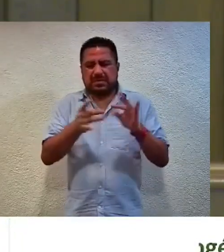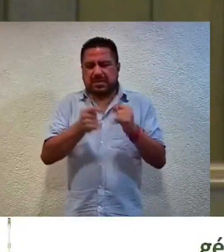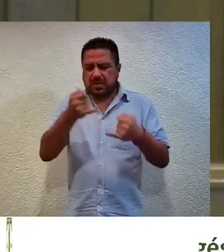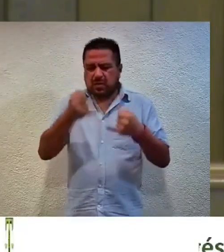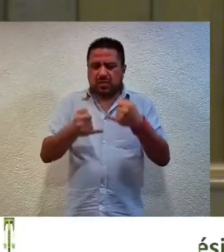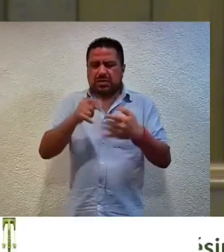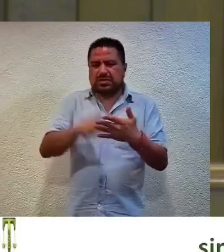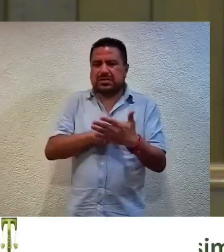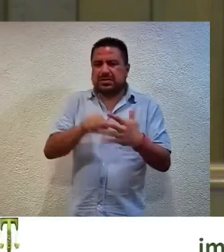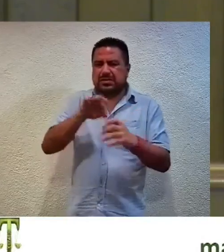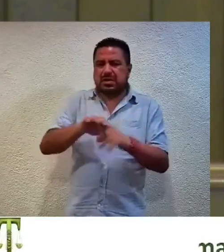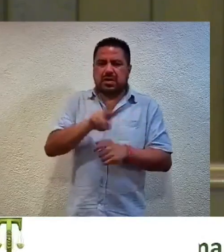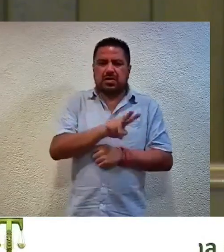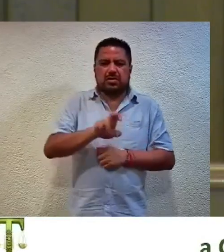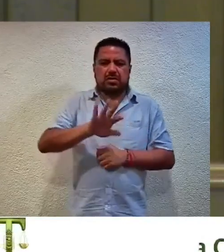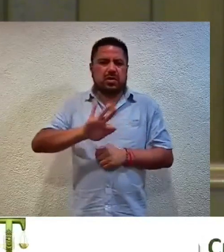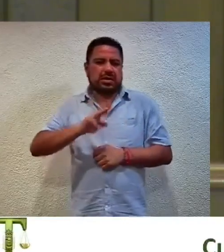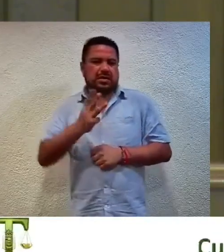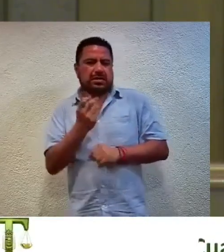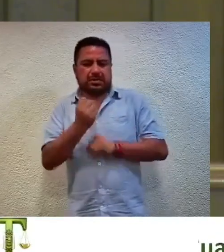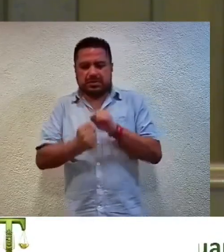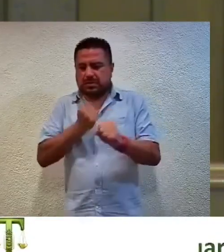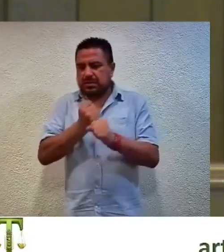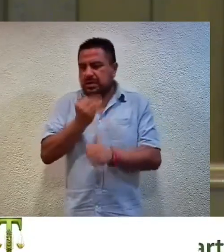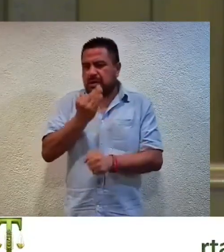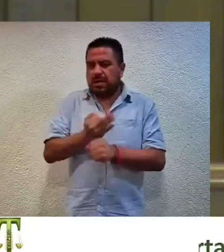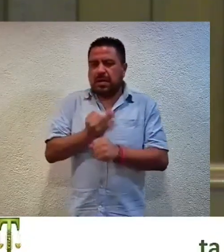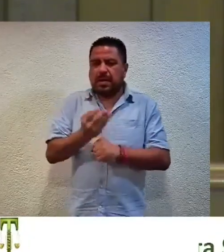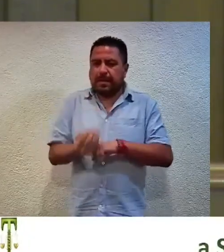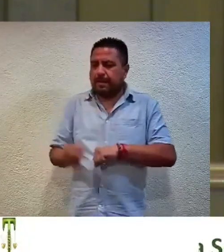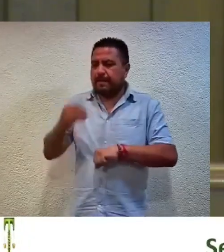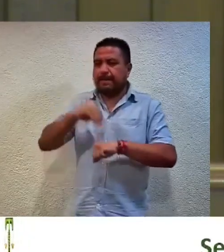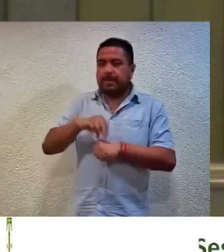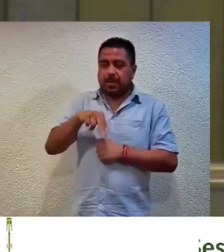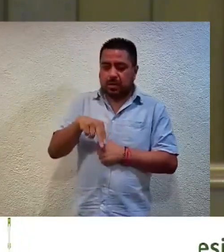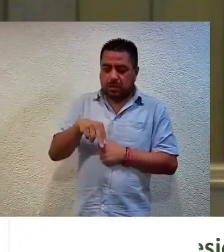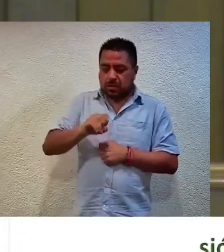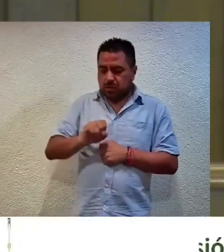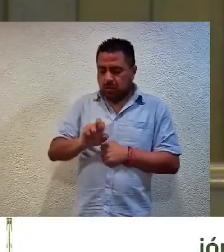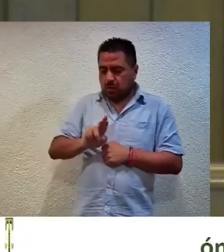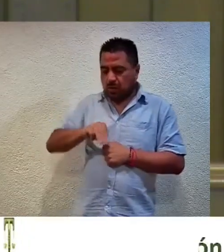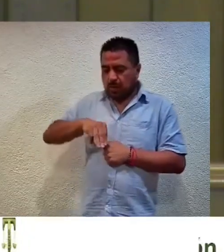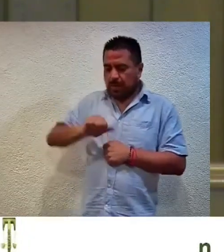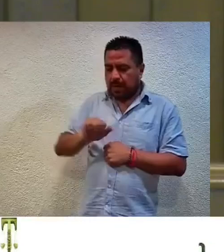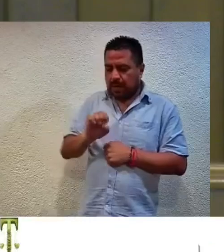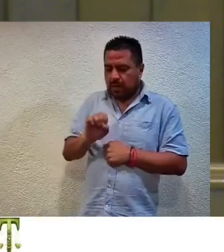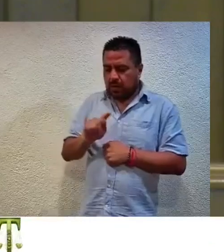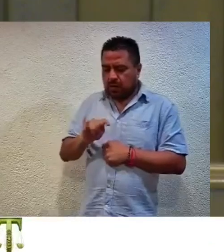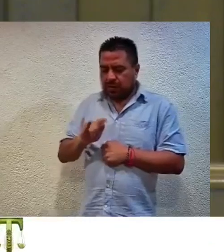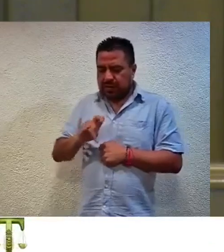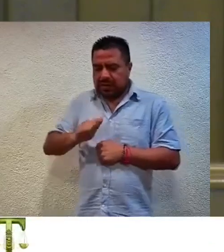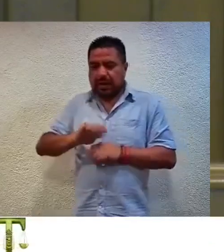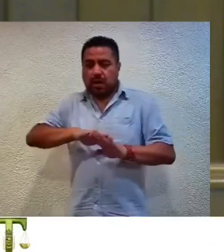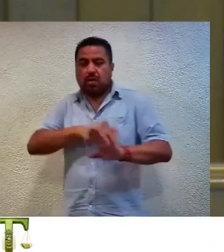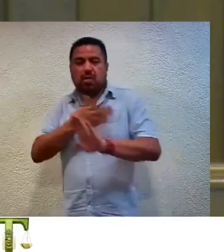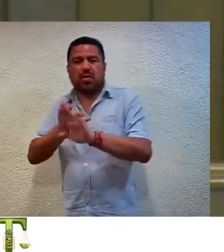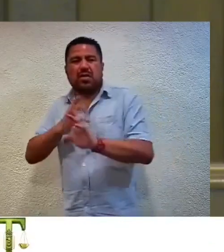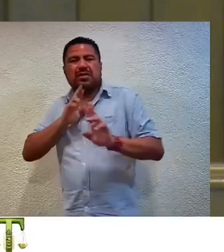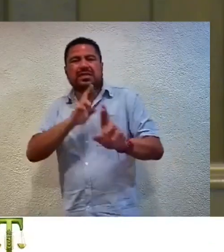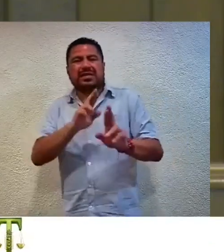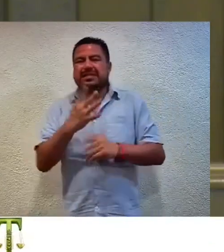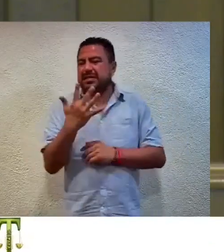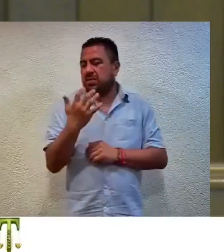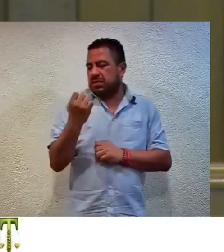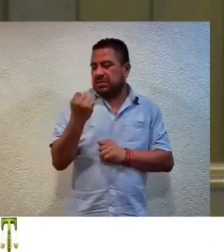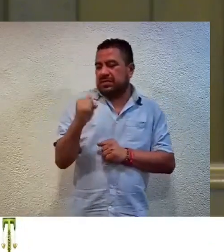electoral ciudadano 243 de este año, promovido por Norma Utilia Hernández Martínez en contra de la resolución de 5 de septiembre,